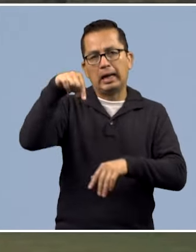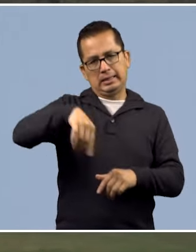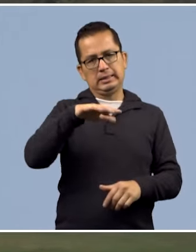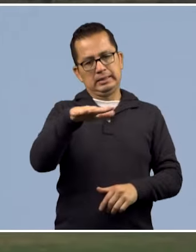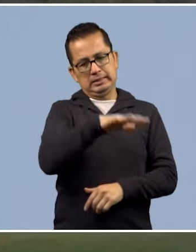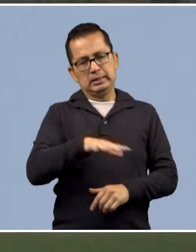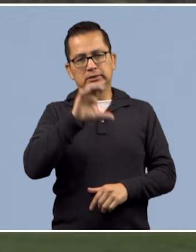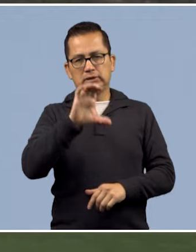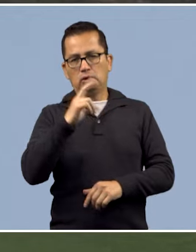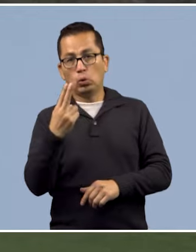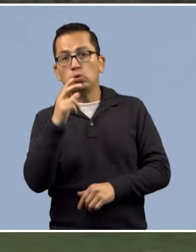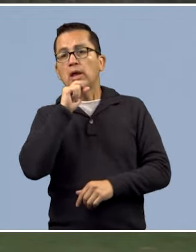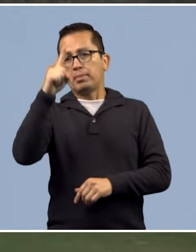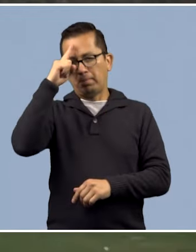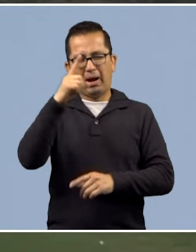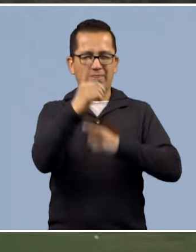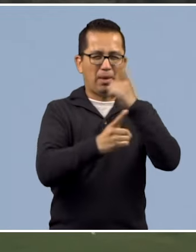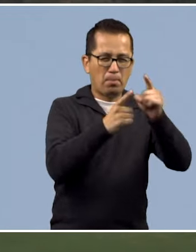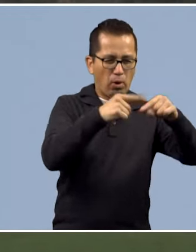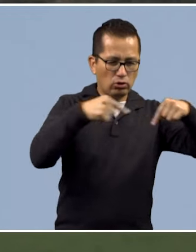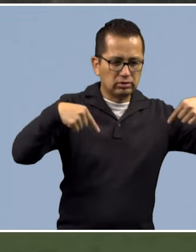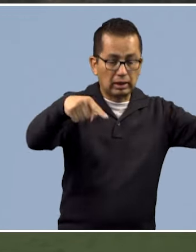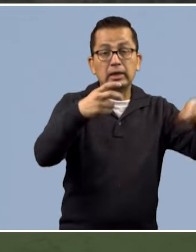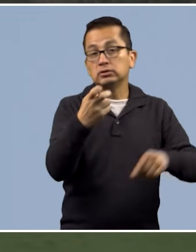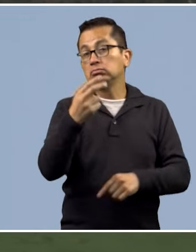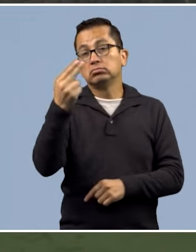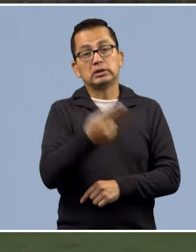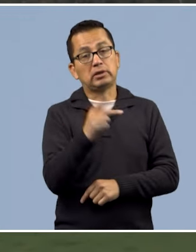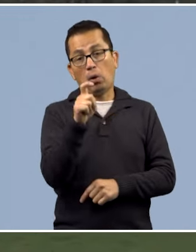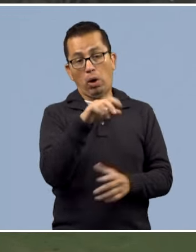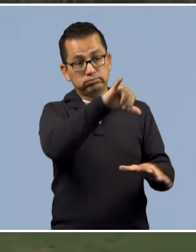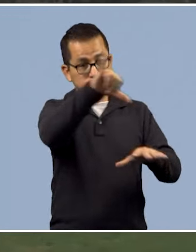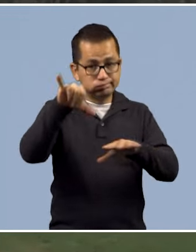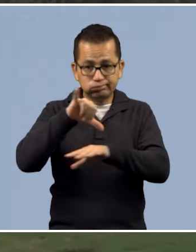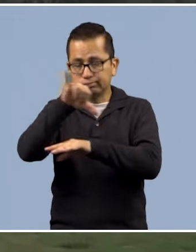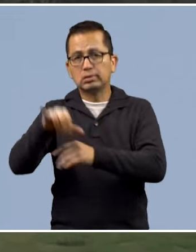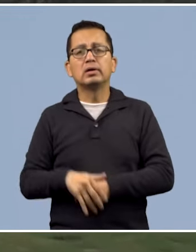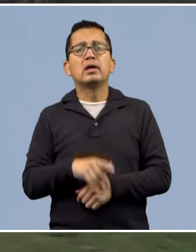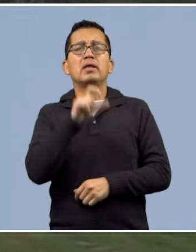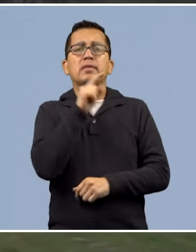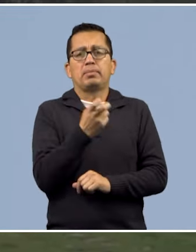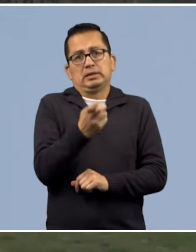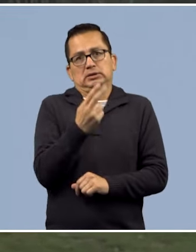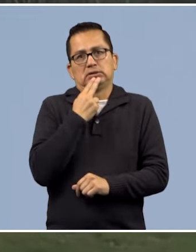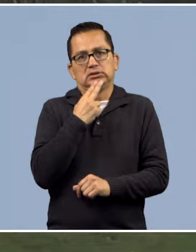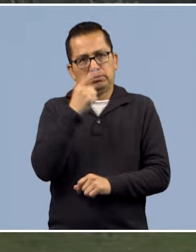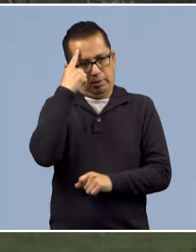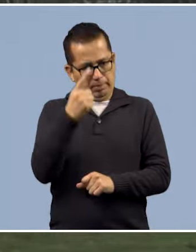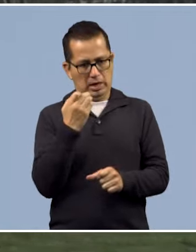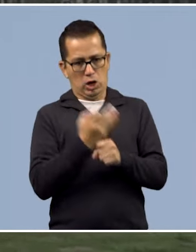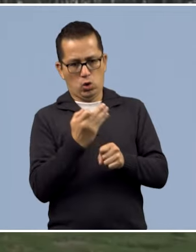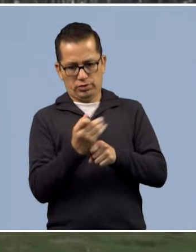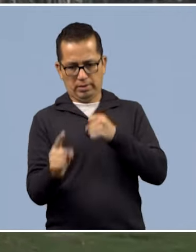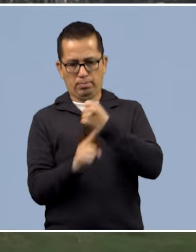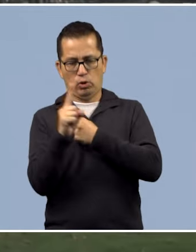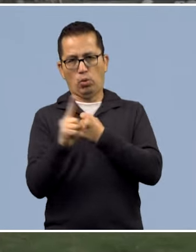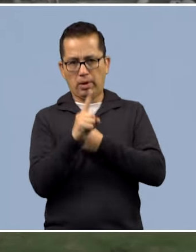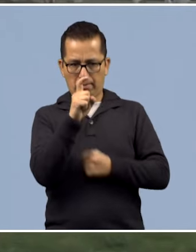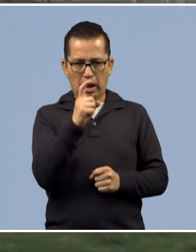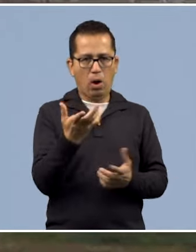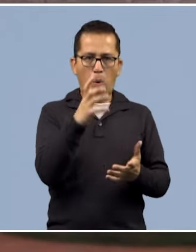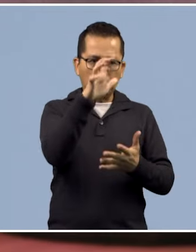canchas deportivas, que requieren agua para riego, además de brindar otras alternativas ante la crisis de agua que enfrenta el país.